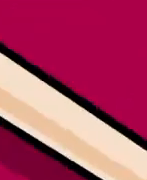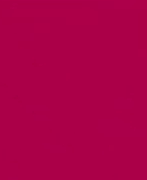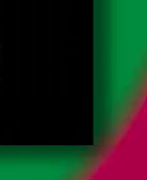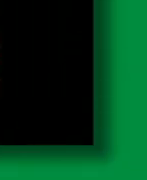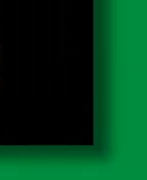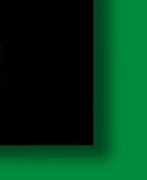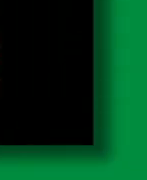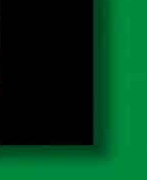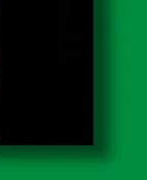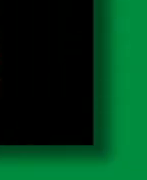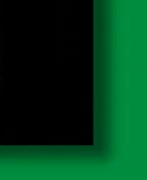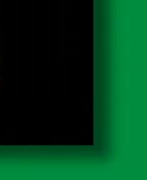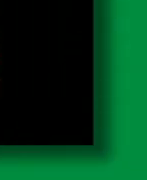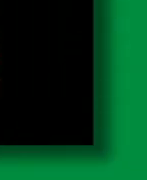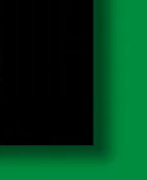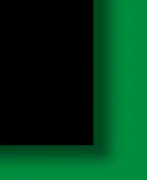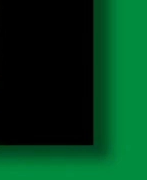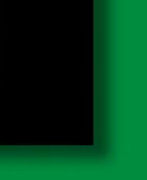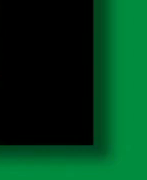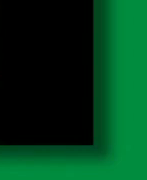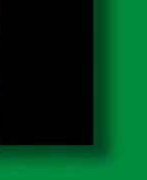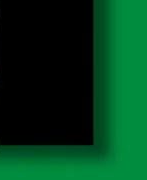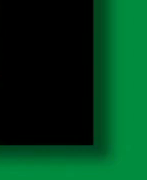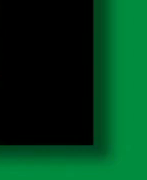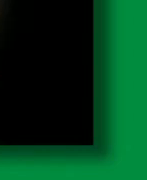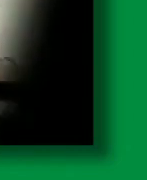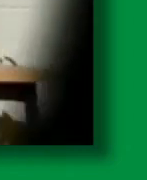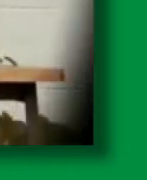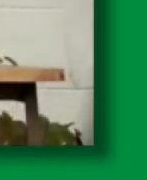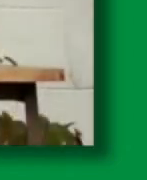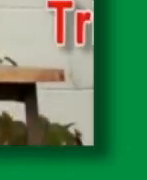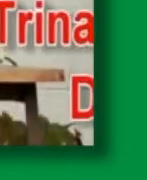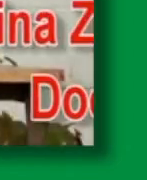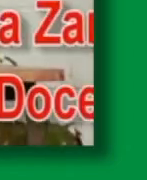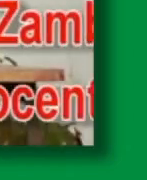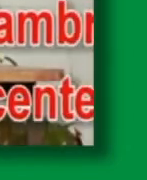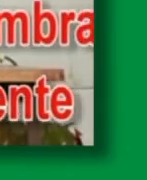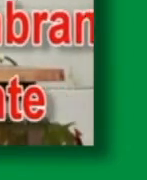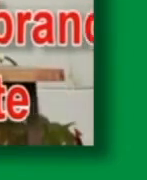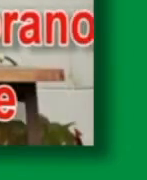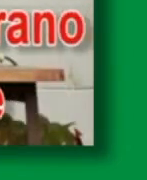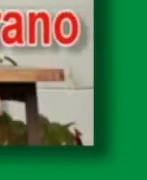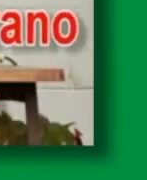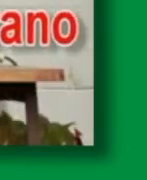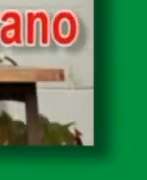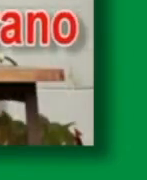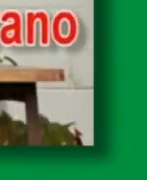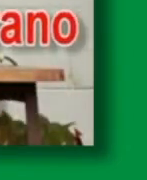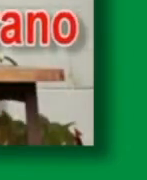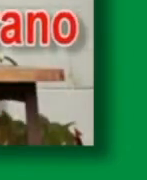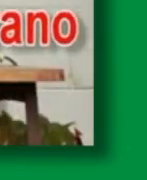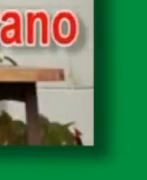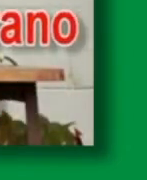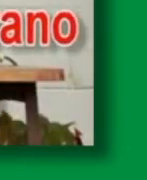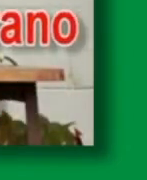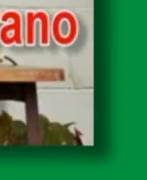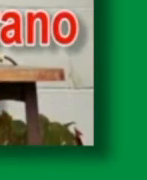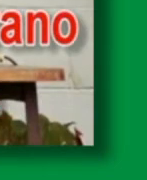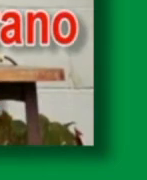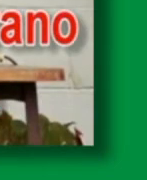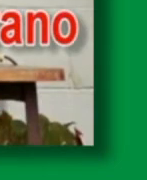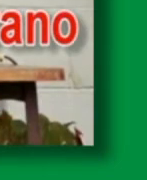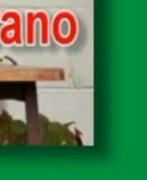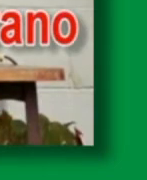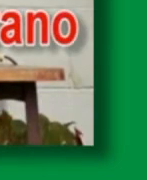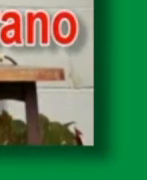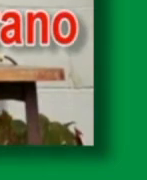Vamos a hacer una tarjeta navideña con material de provecho. La profesora Trina Zambrano